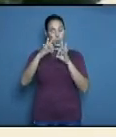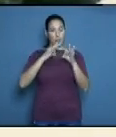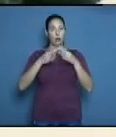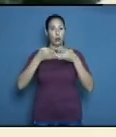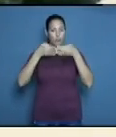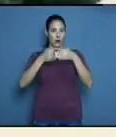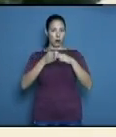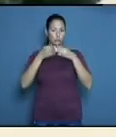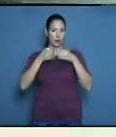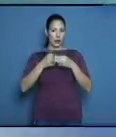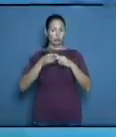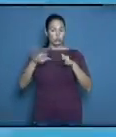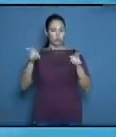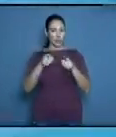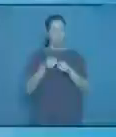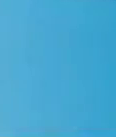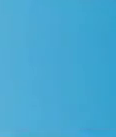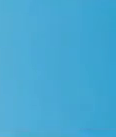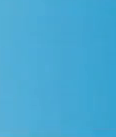embarcaciones pequeñas.